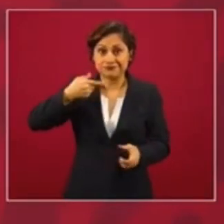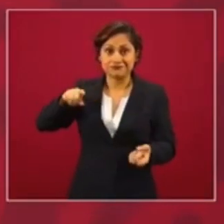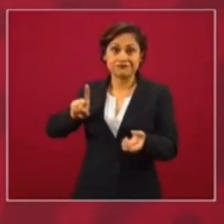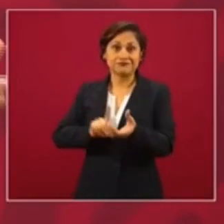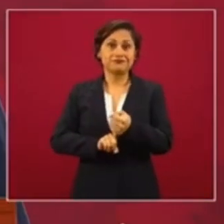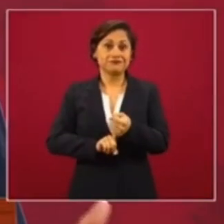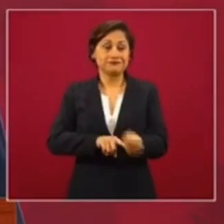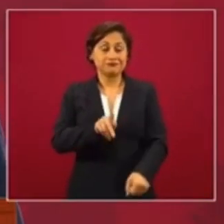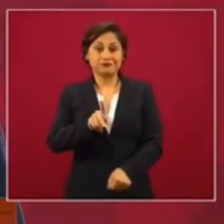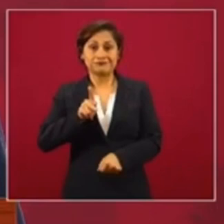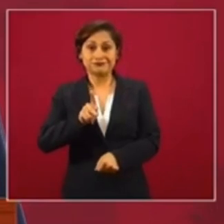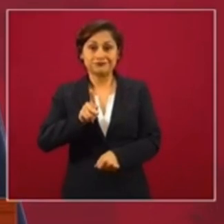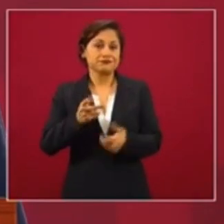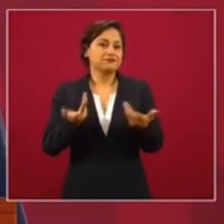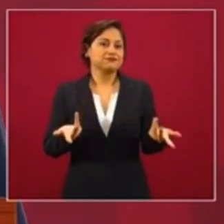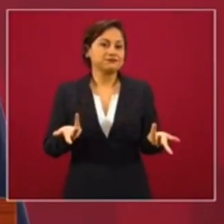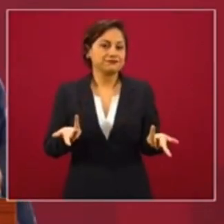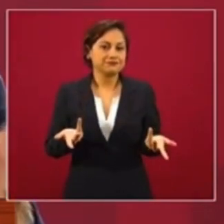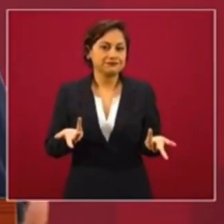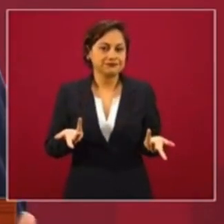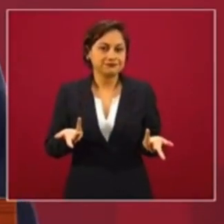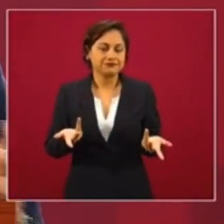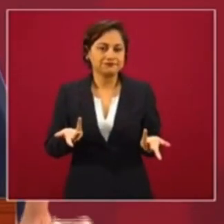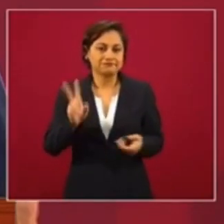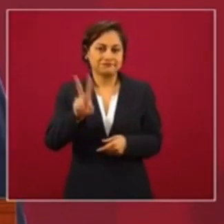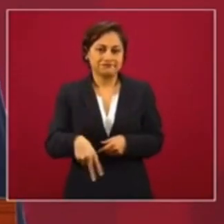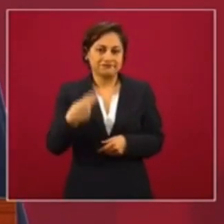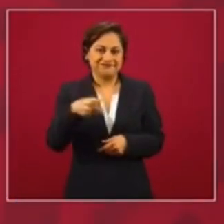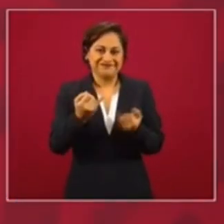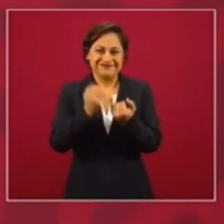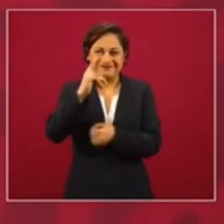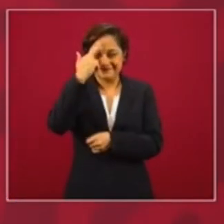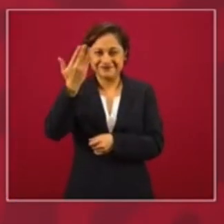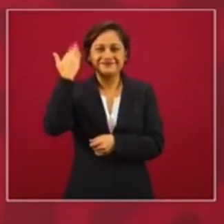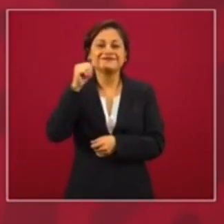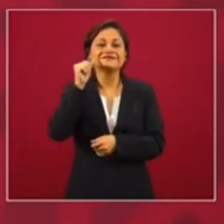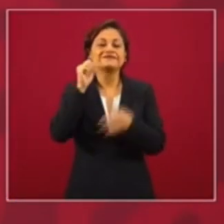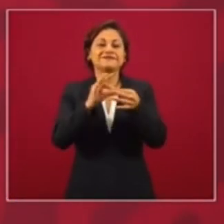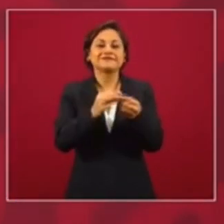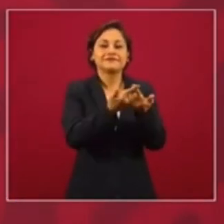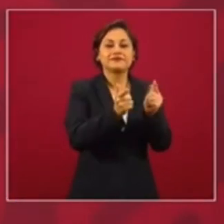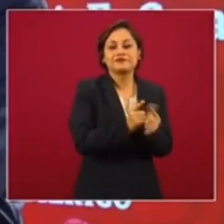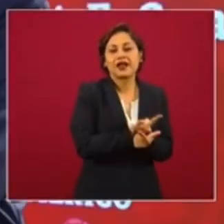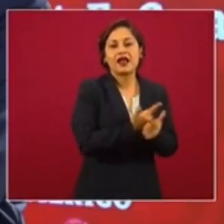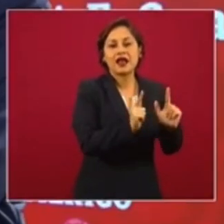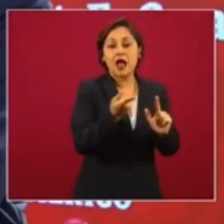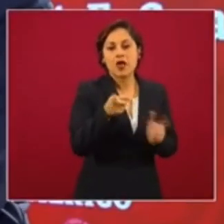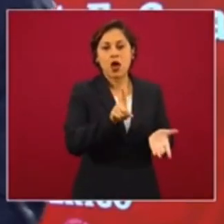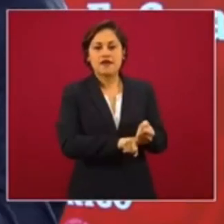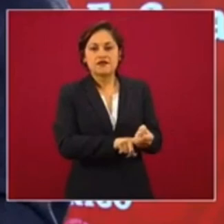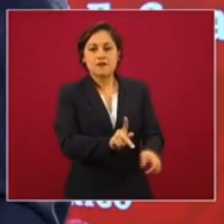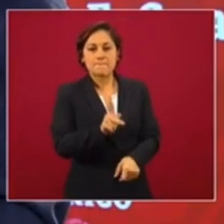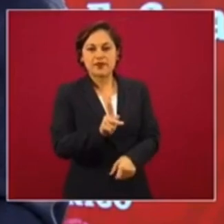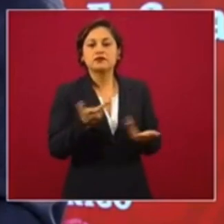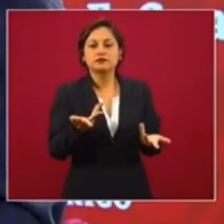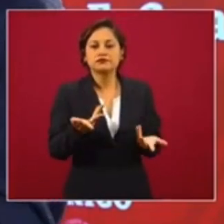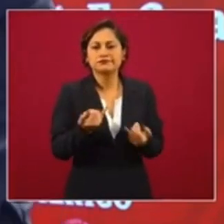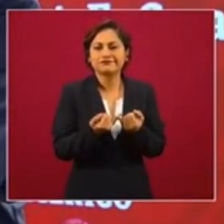que no lo son, entonces sí que son liberales, que son independientes cuando son conservadores,